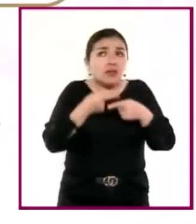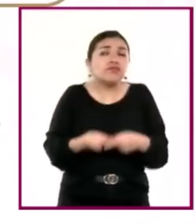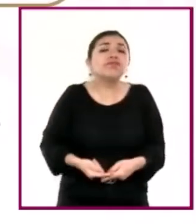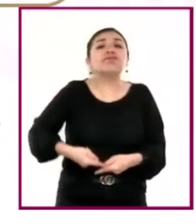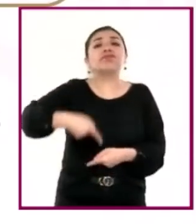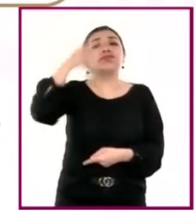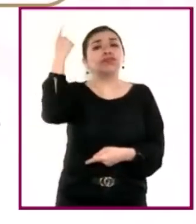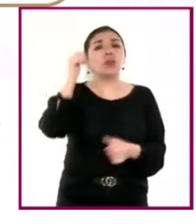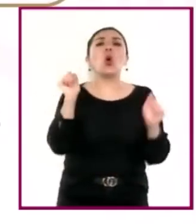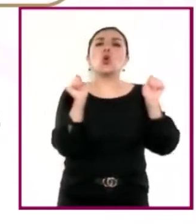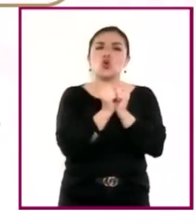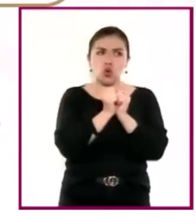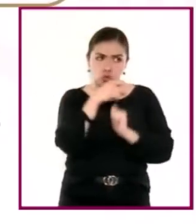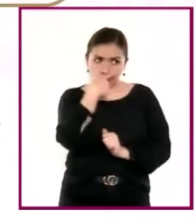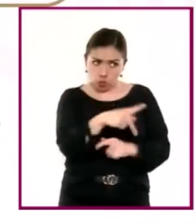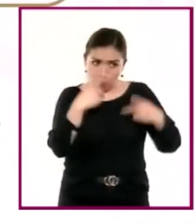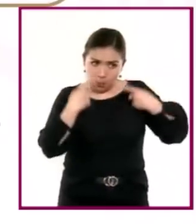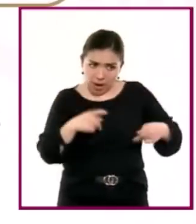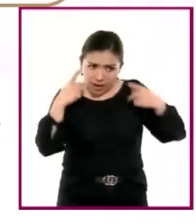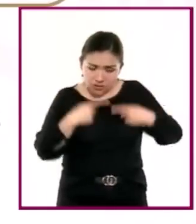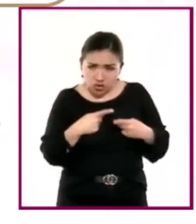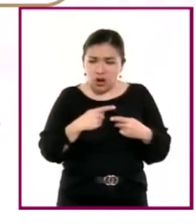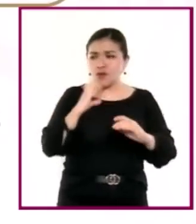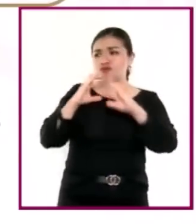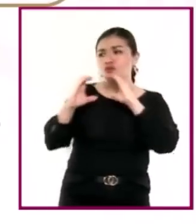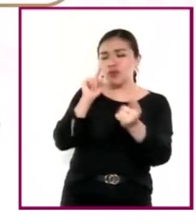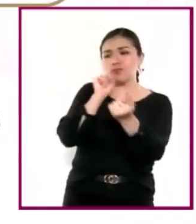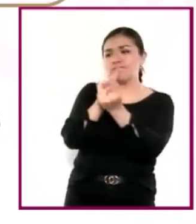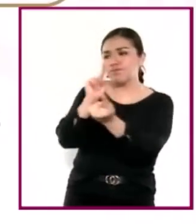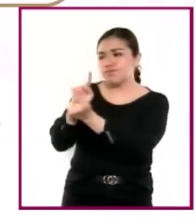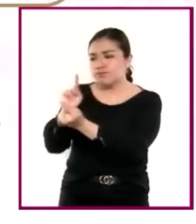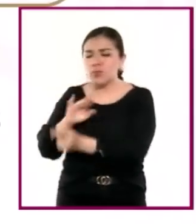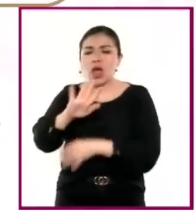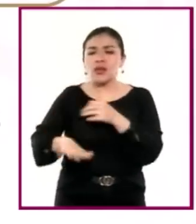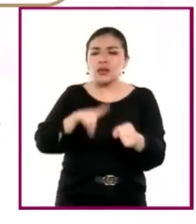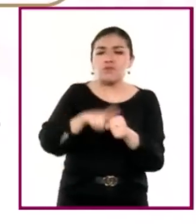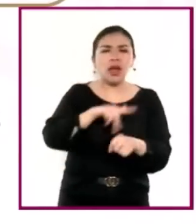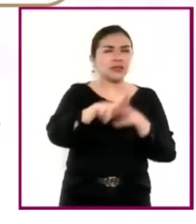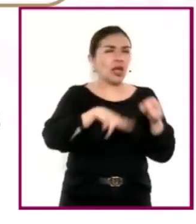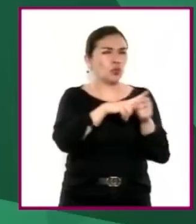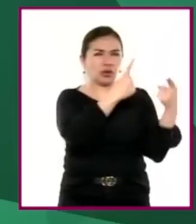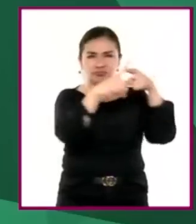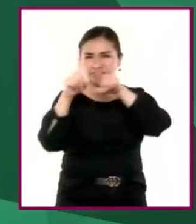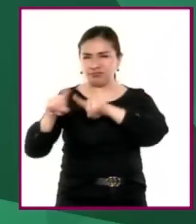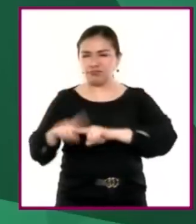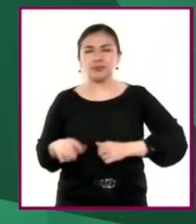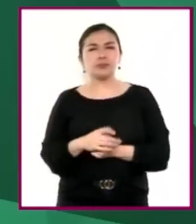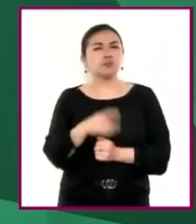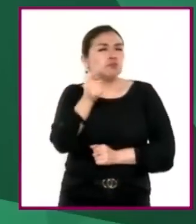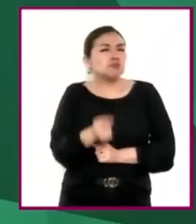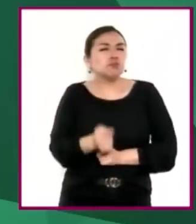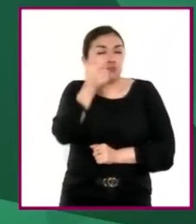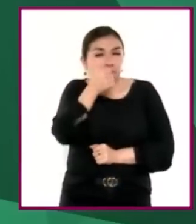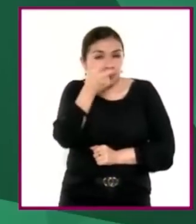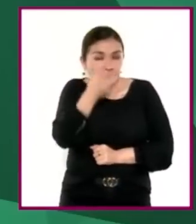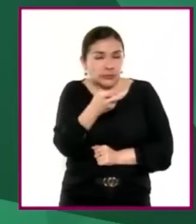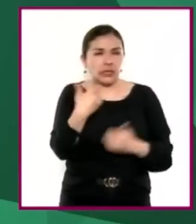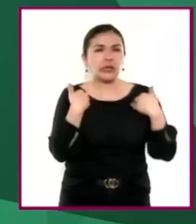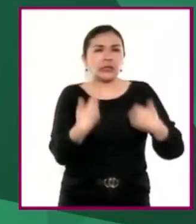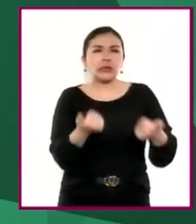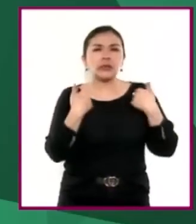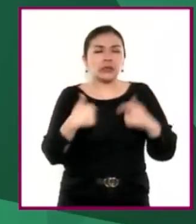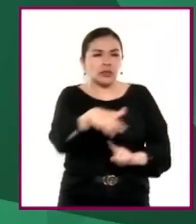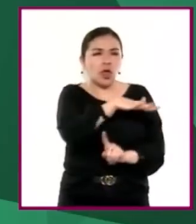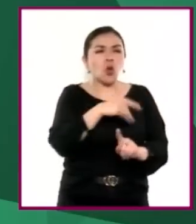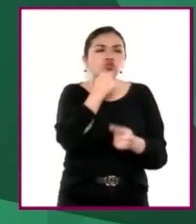vida consigo, con las demás personas, con otros seres vivos y con la naturaleza. En las primeras fases, el campo permite